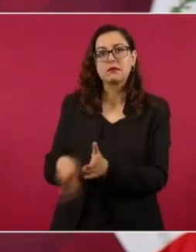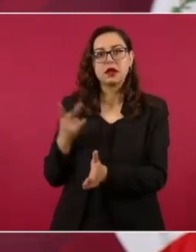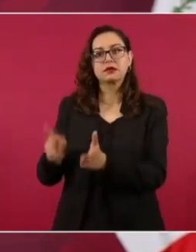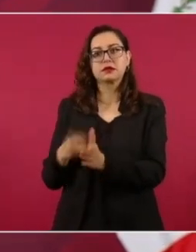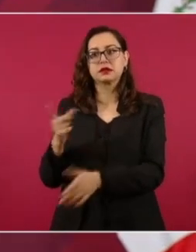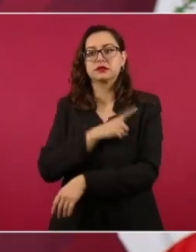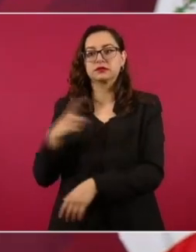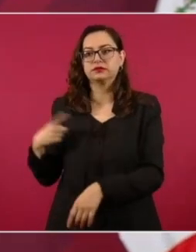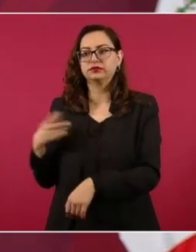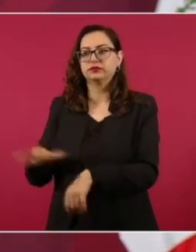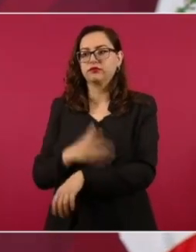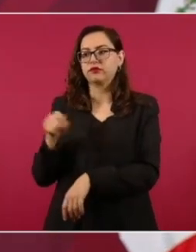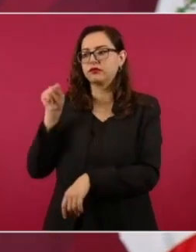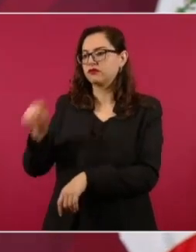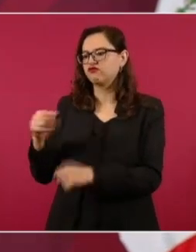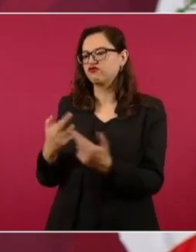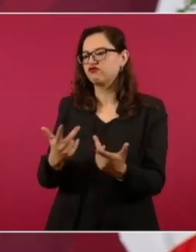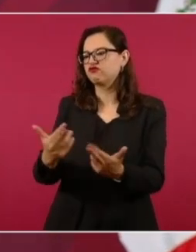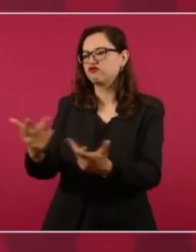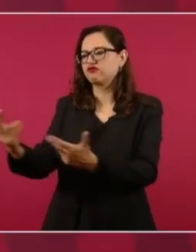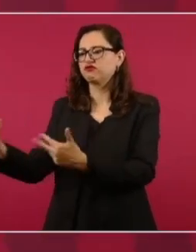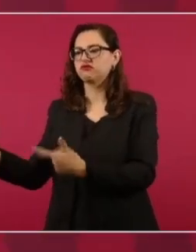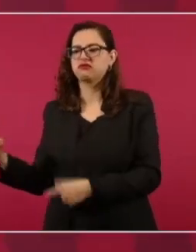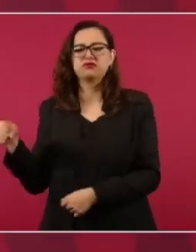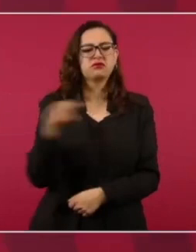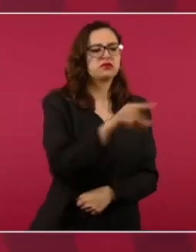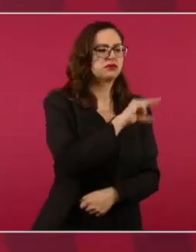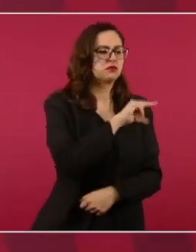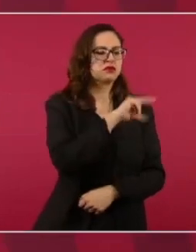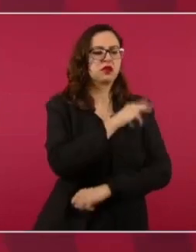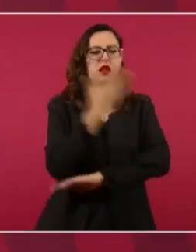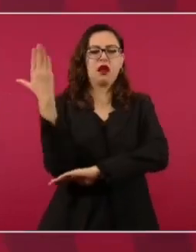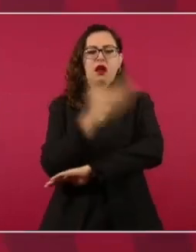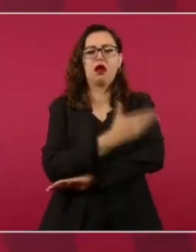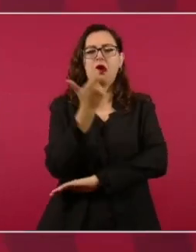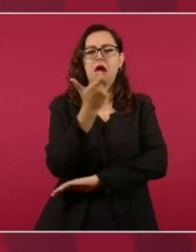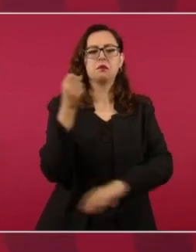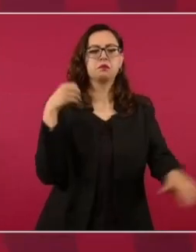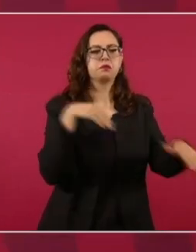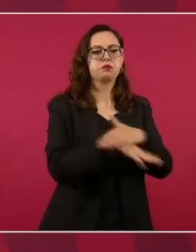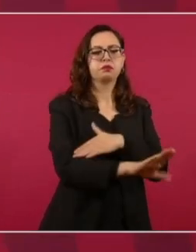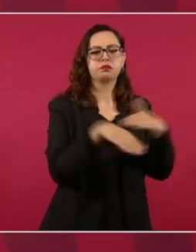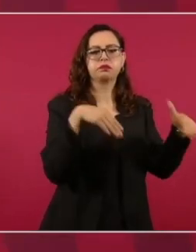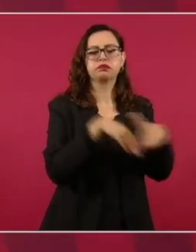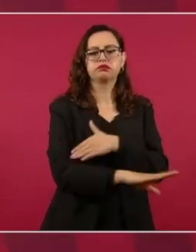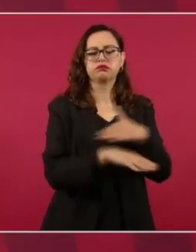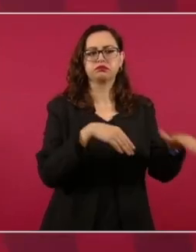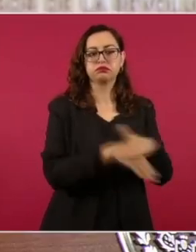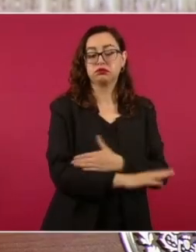estamos destinando alrededor de